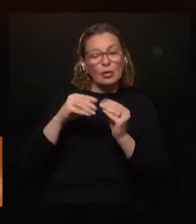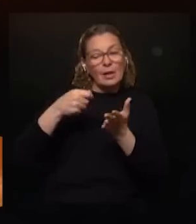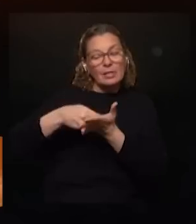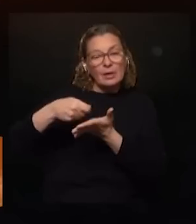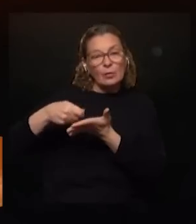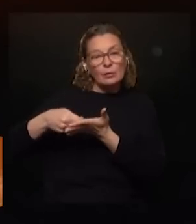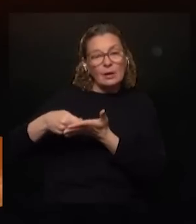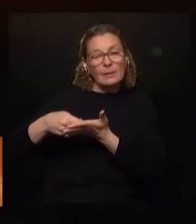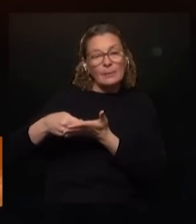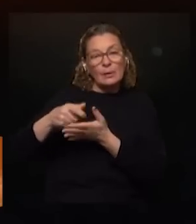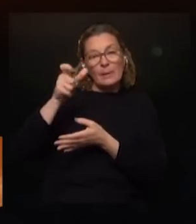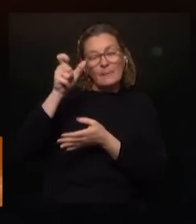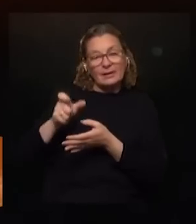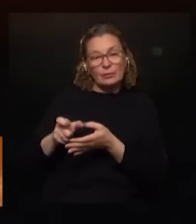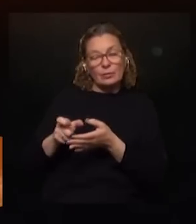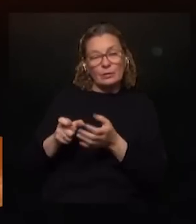contraídas por las personas